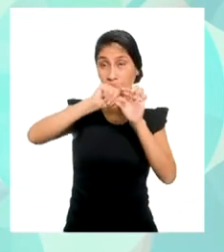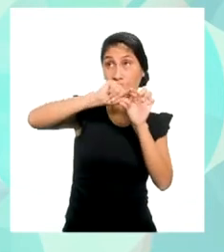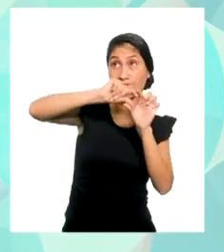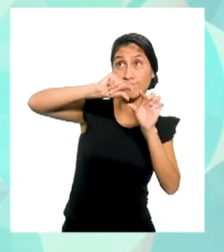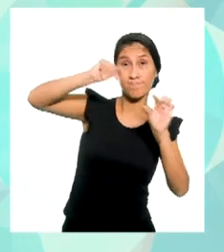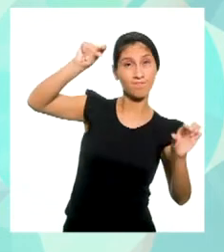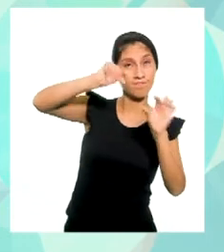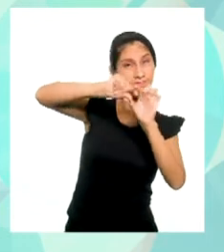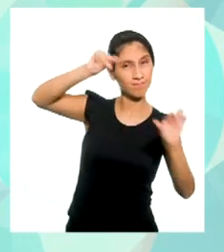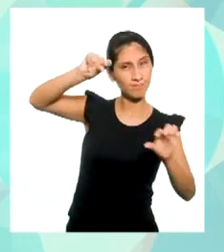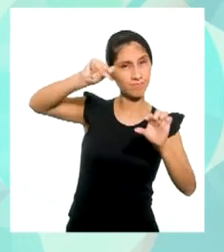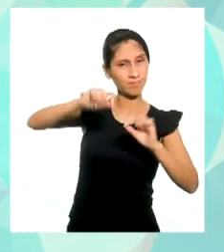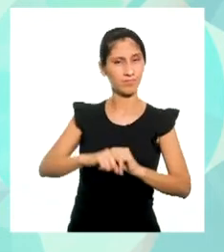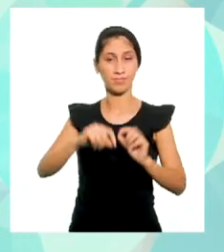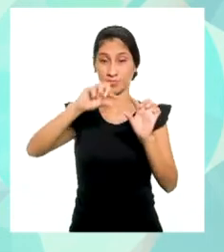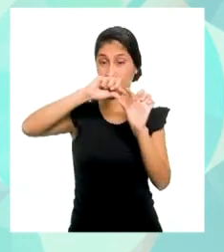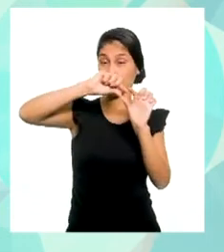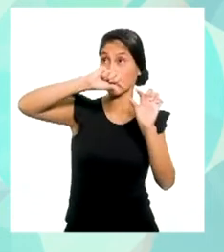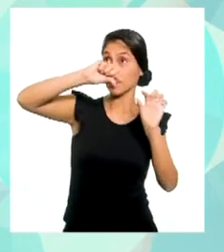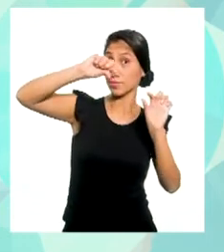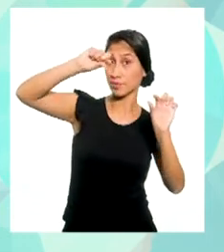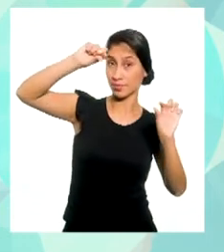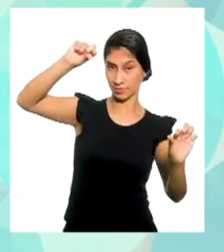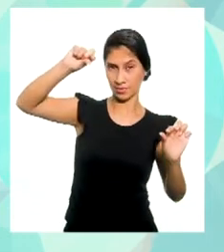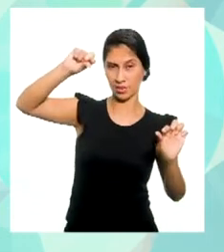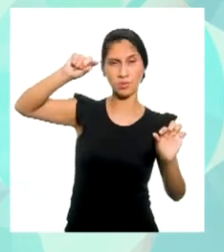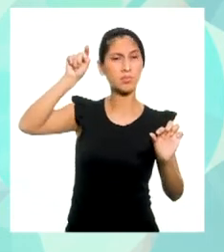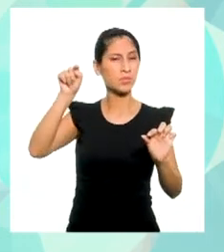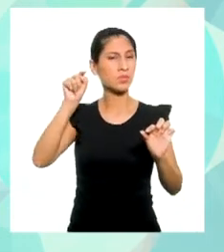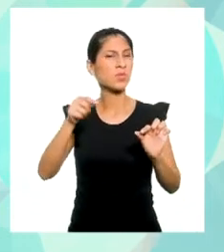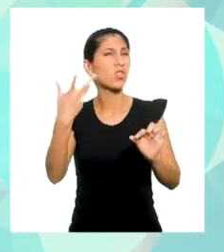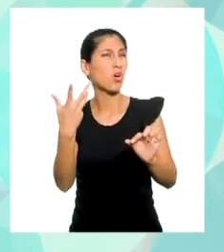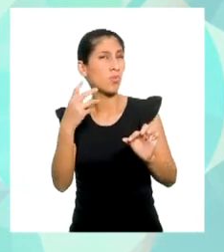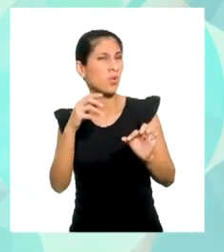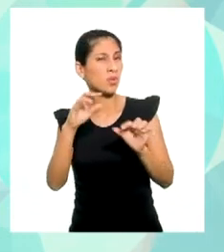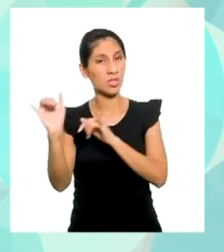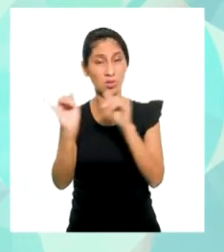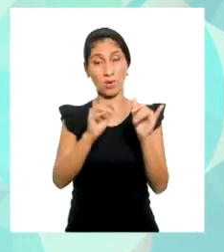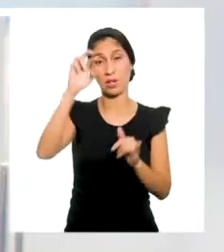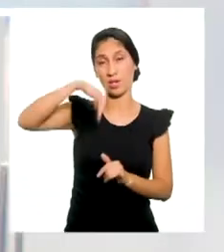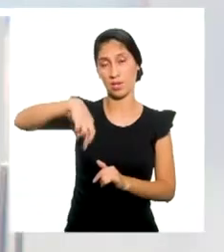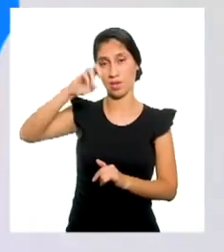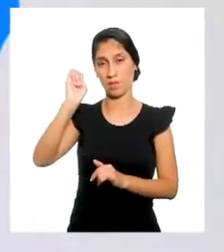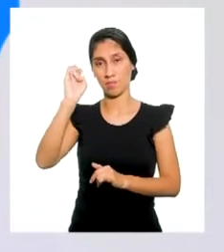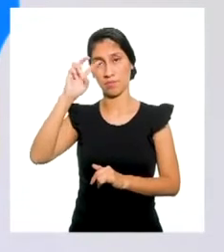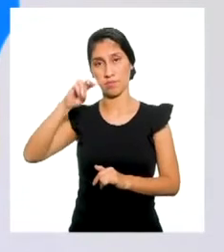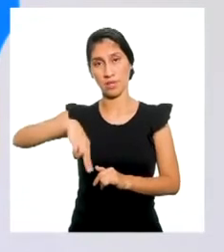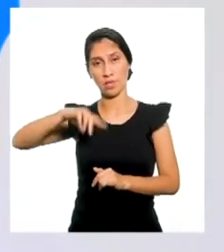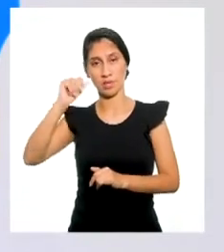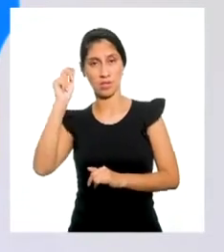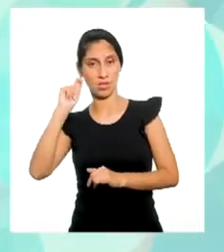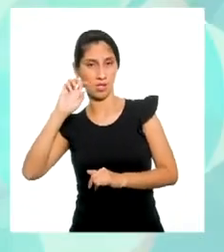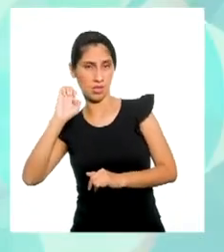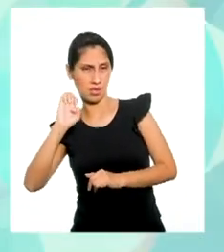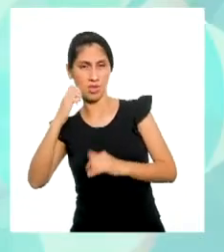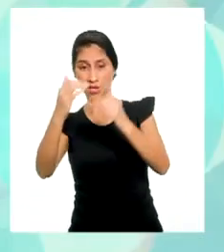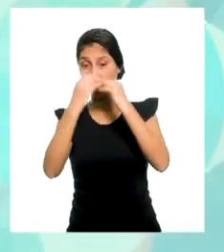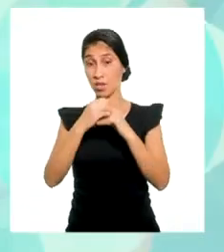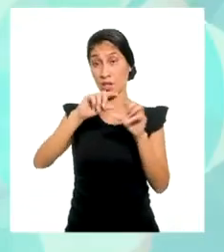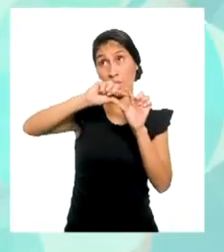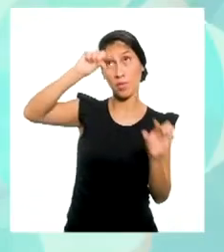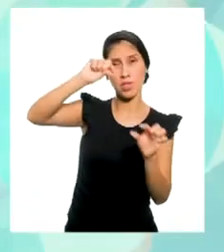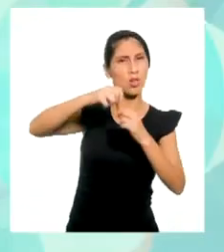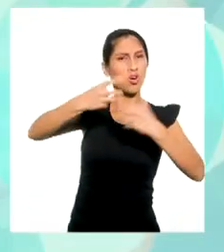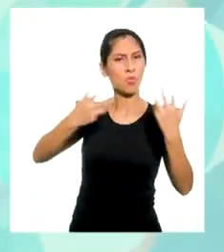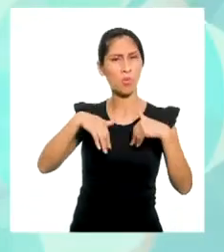plano y trazamos una línea recta, la cual identificamos como la pendiente. En la pendiente que se forma,